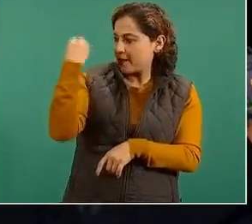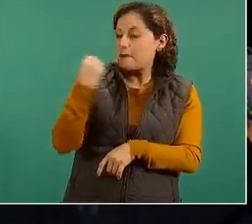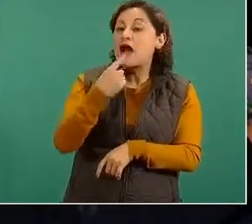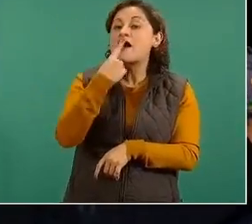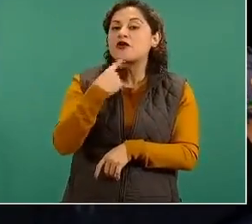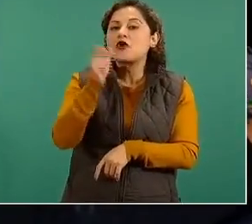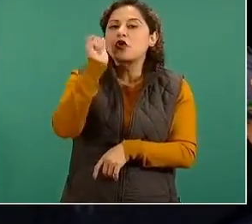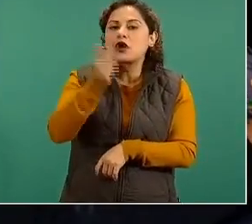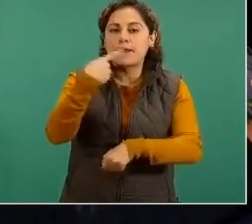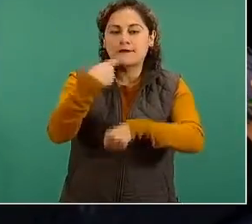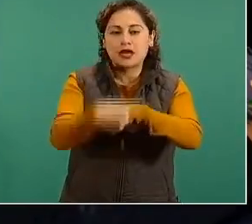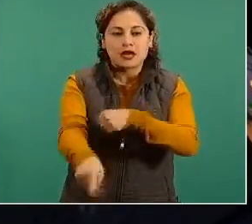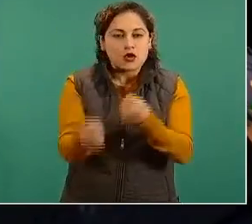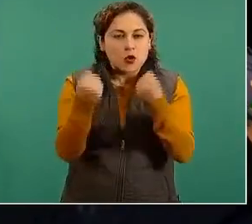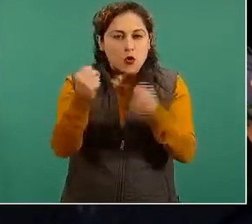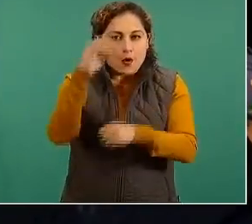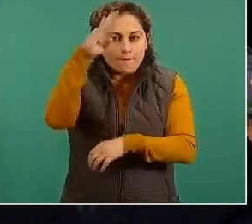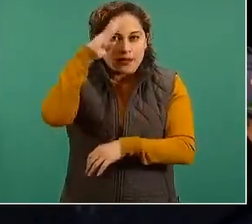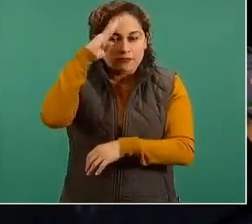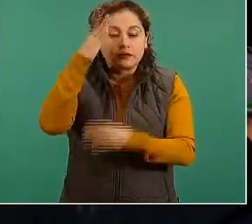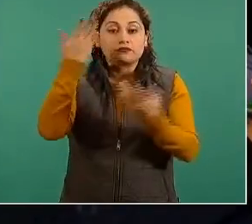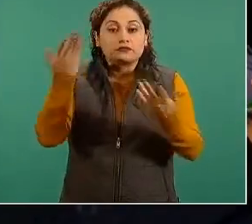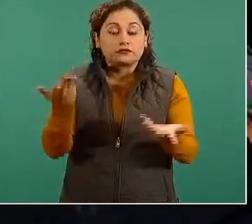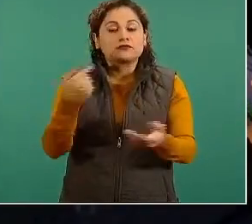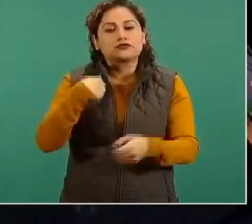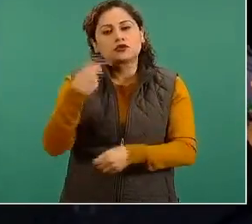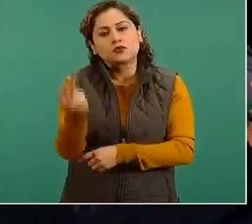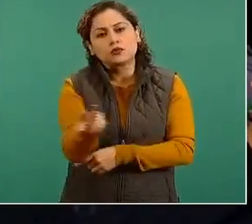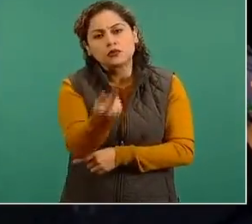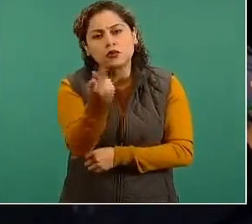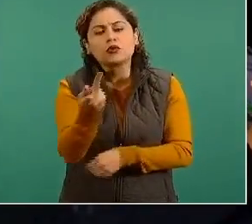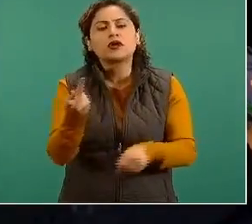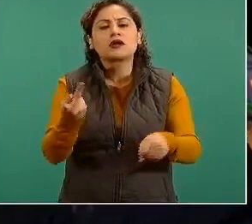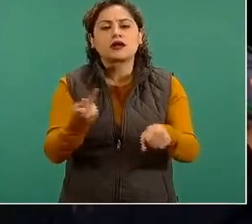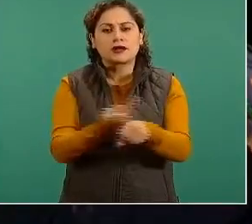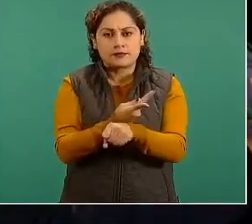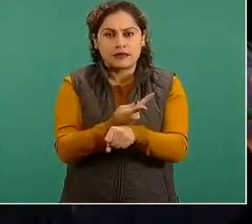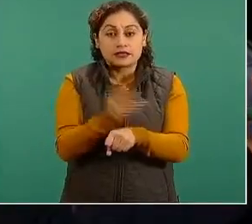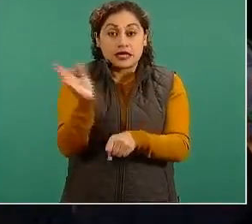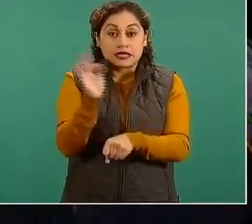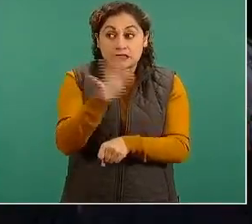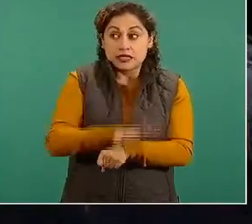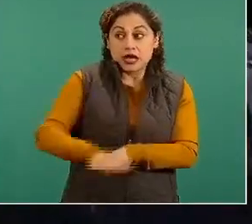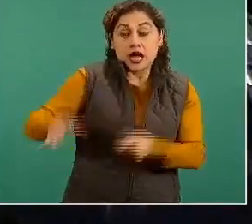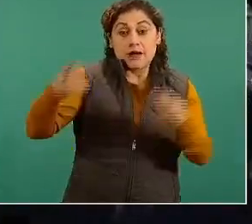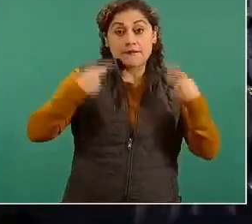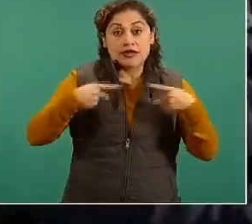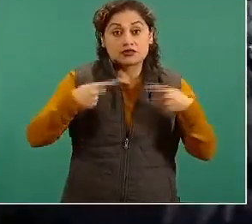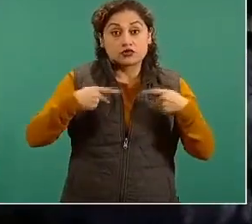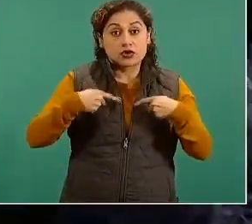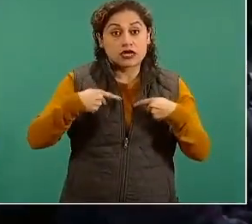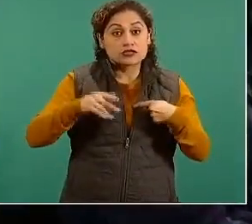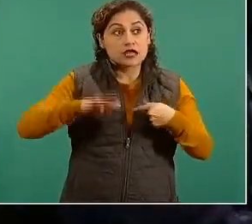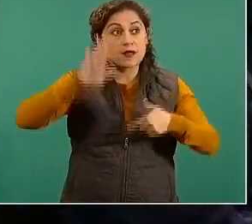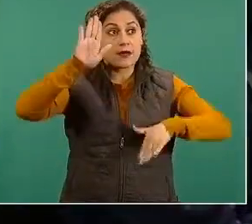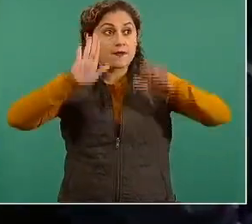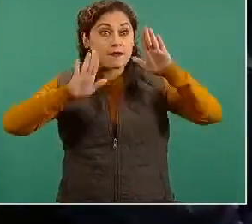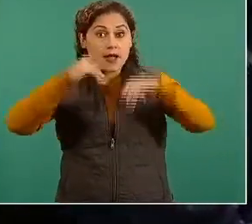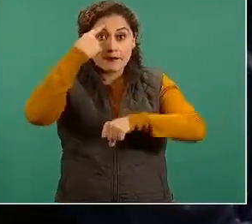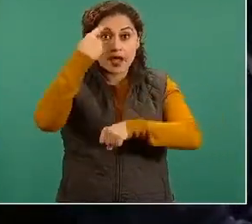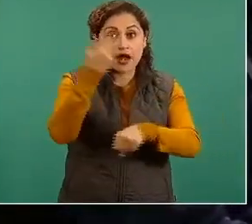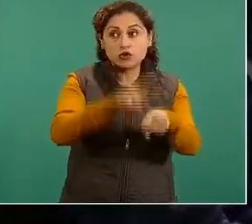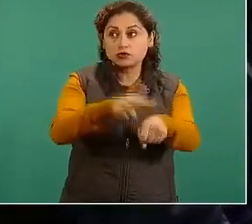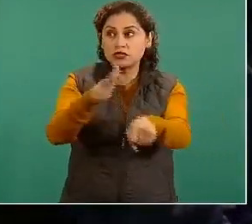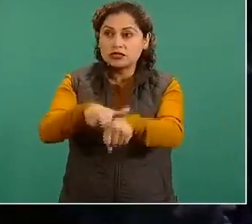le preguntaría, ¿existe la posibilidad de que la demanda de atención nos rebase? También preguntaría si hay